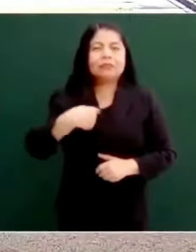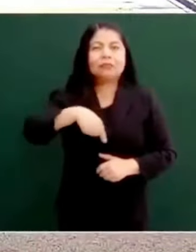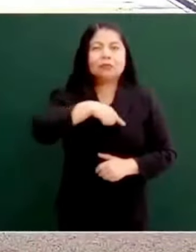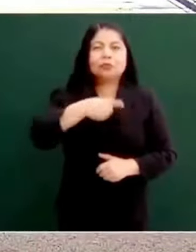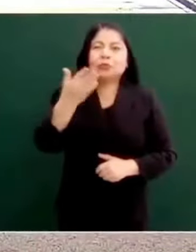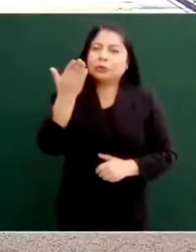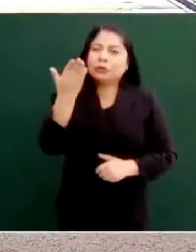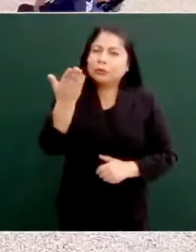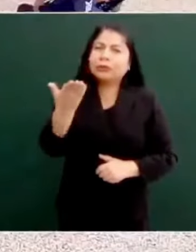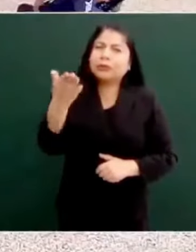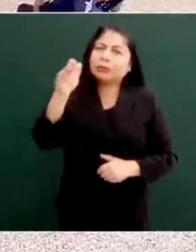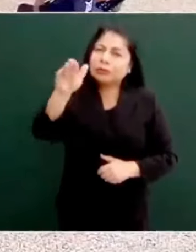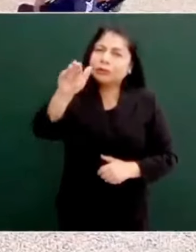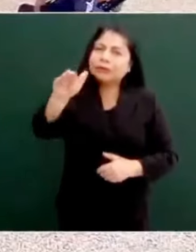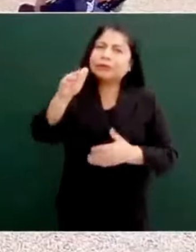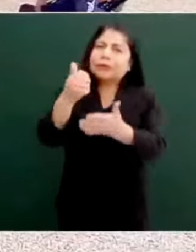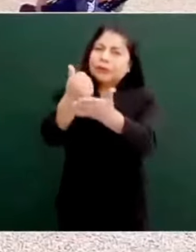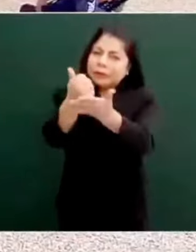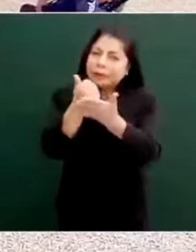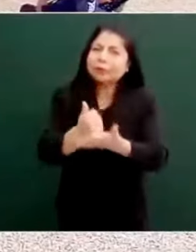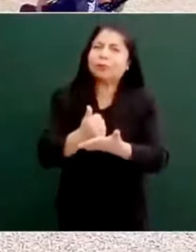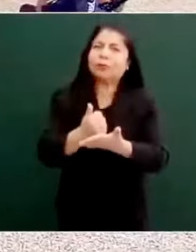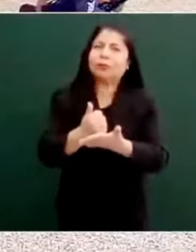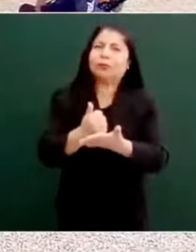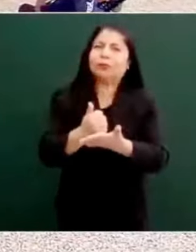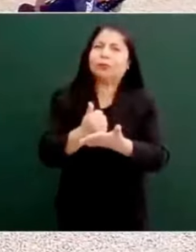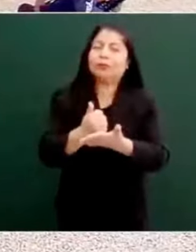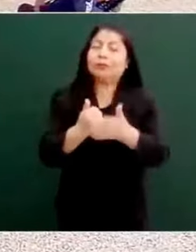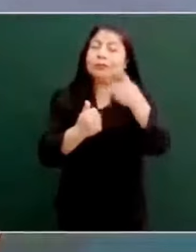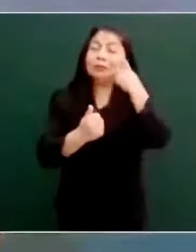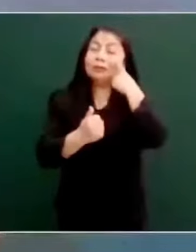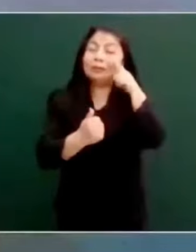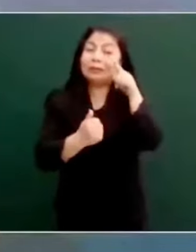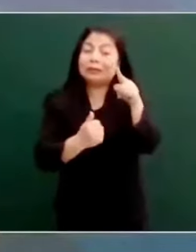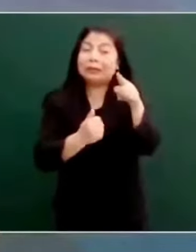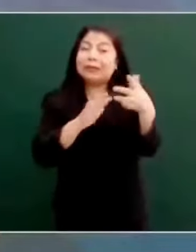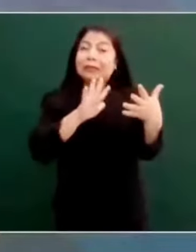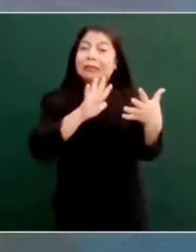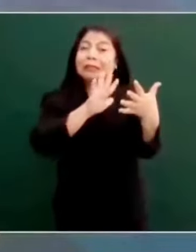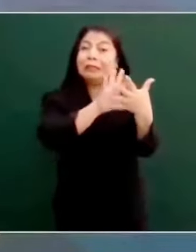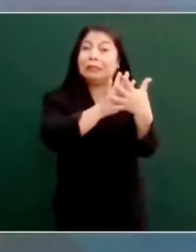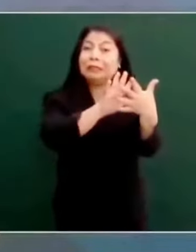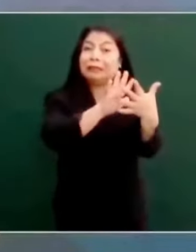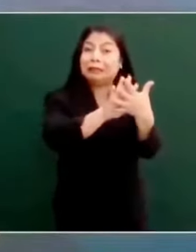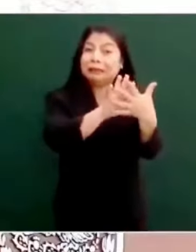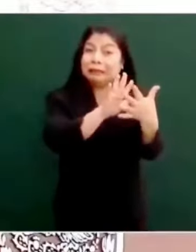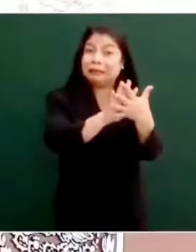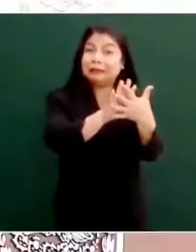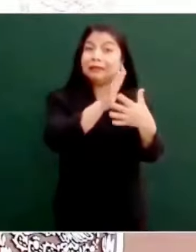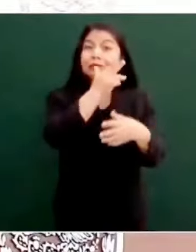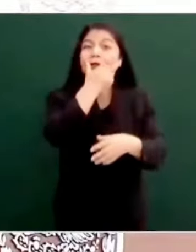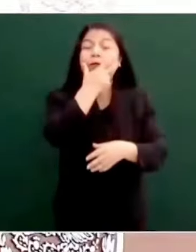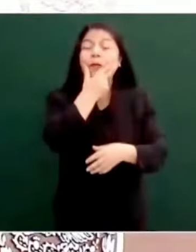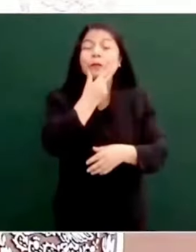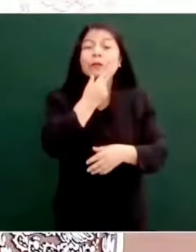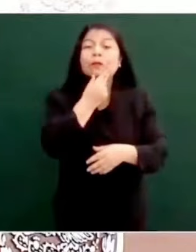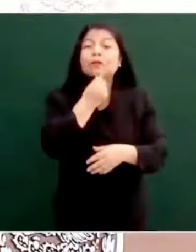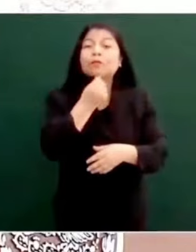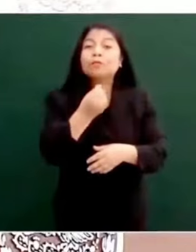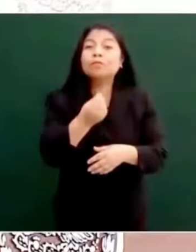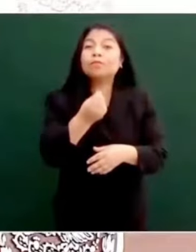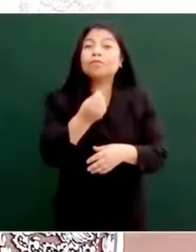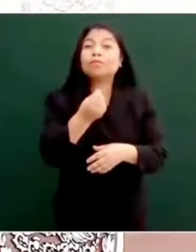porque están queriendo meter a la cárcel a este